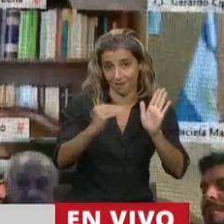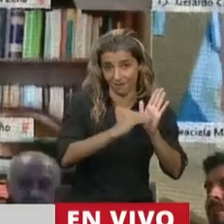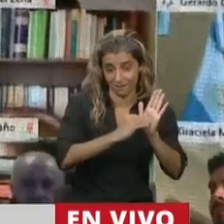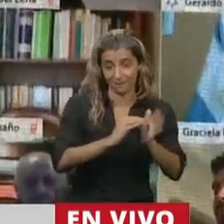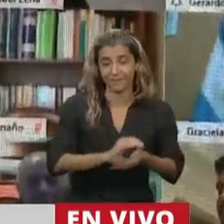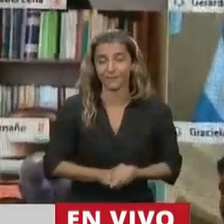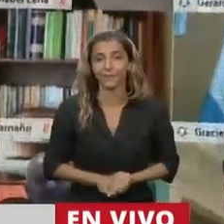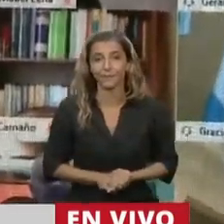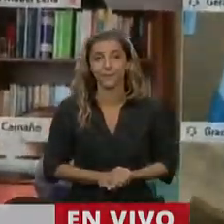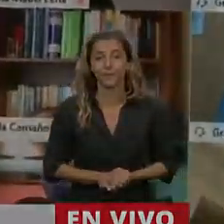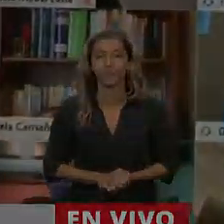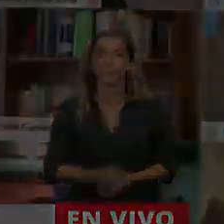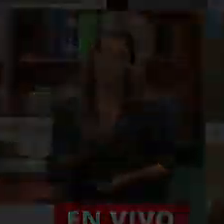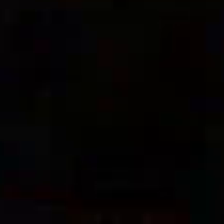previsibilidad en la tarea que desarrolla. En esa ley estamos trabajando para que pronto la tratemos de incontrolación.